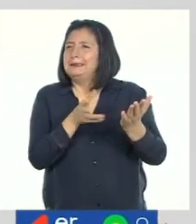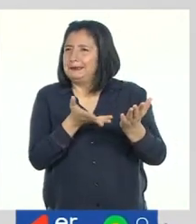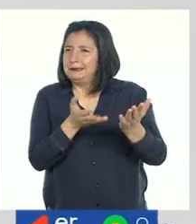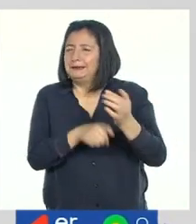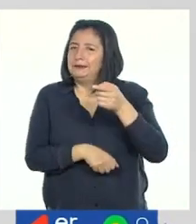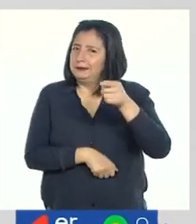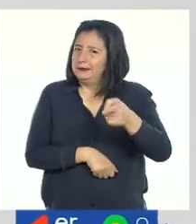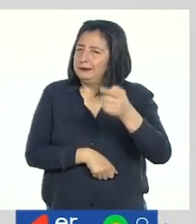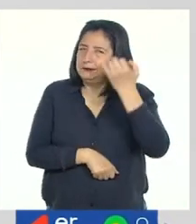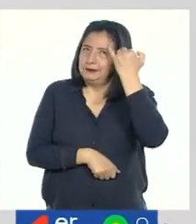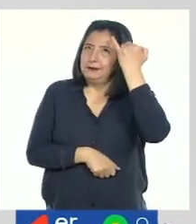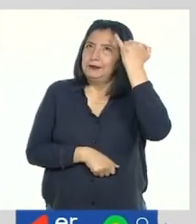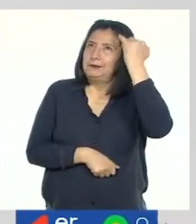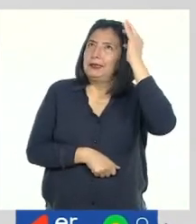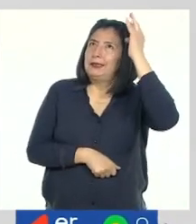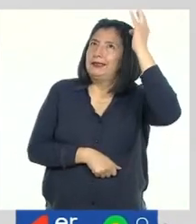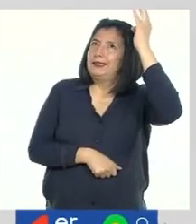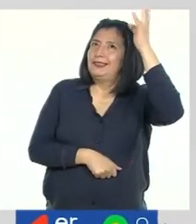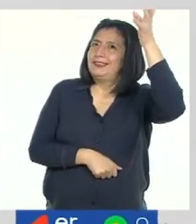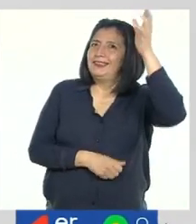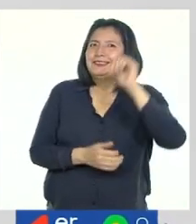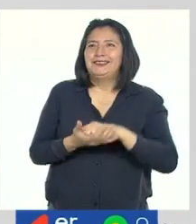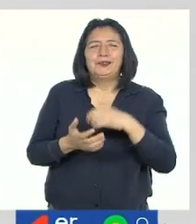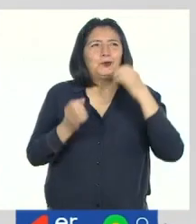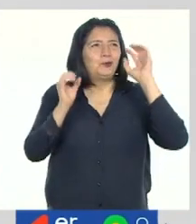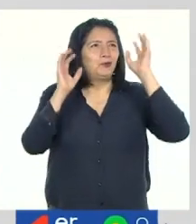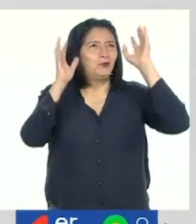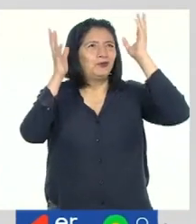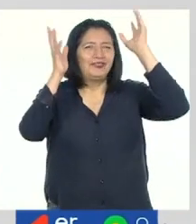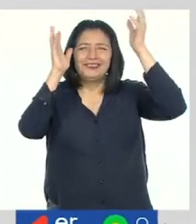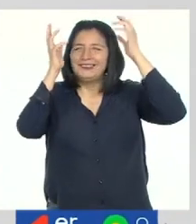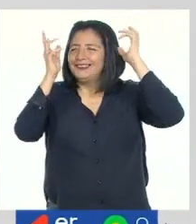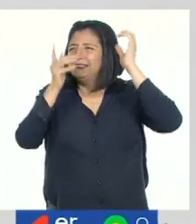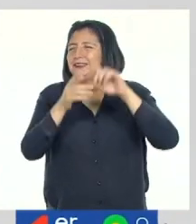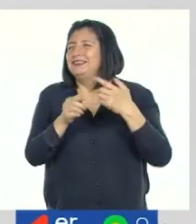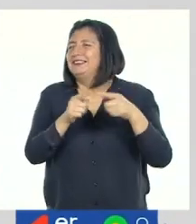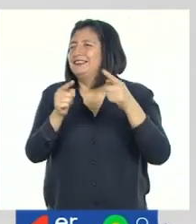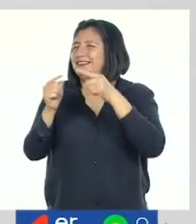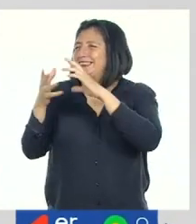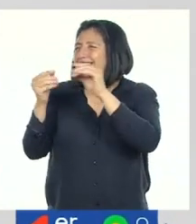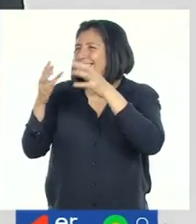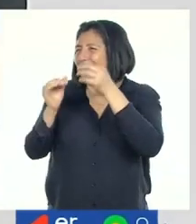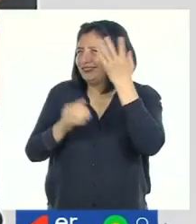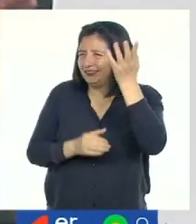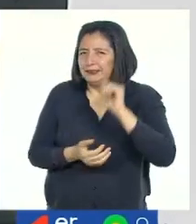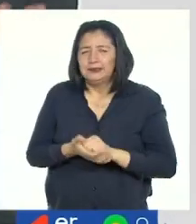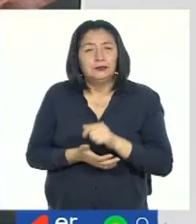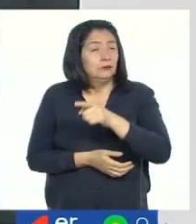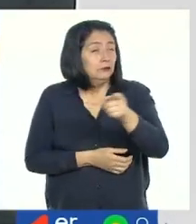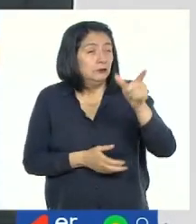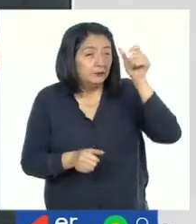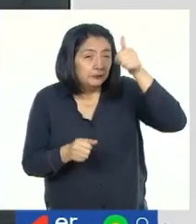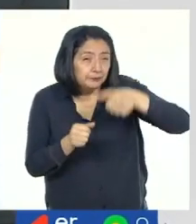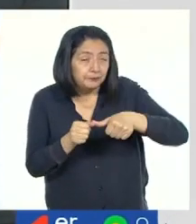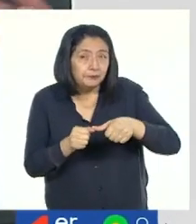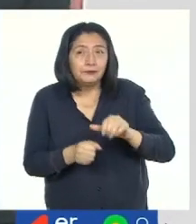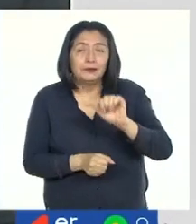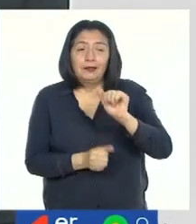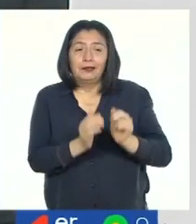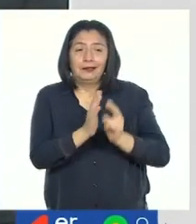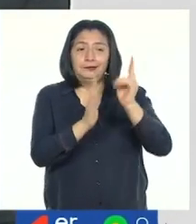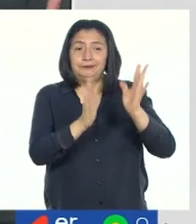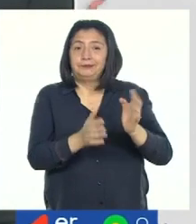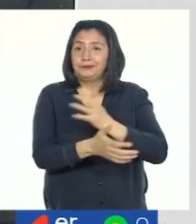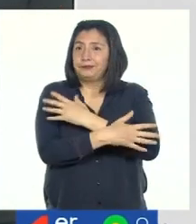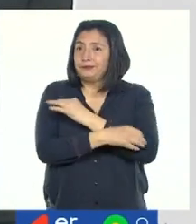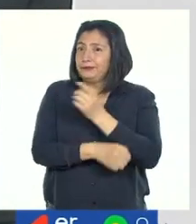Aquí nuestra imaginación vuela y vuela creando historias. ¿Recuerdan que Anita, el astronauta